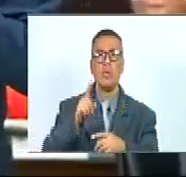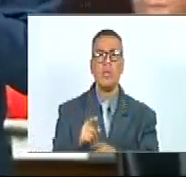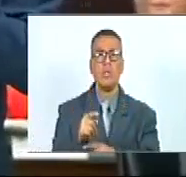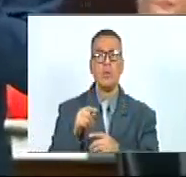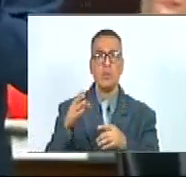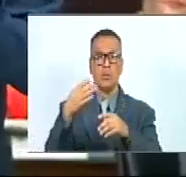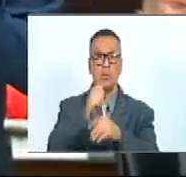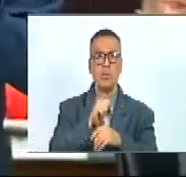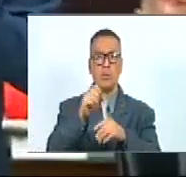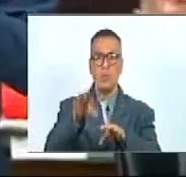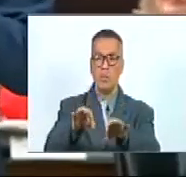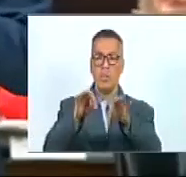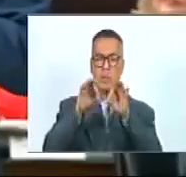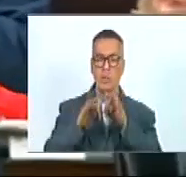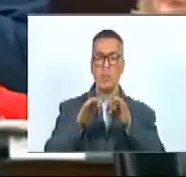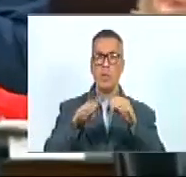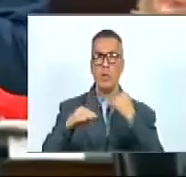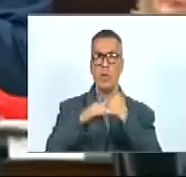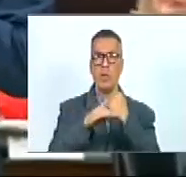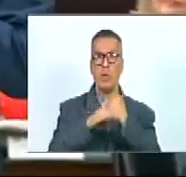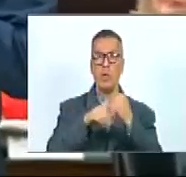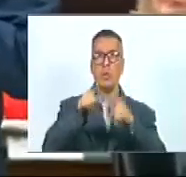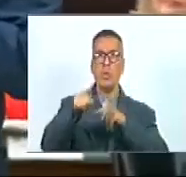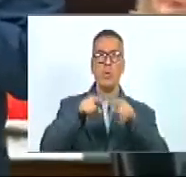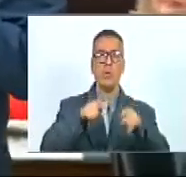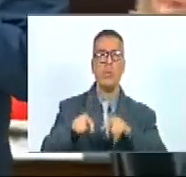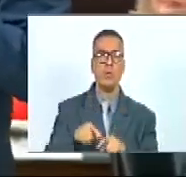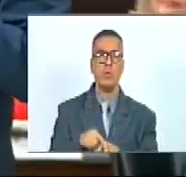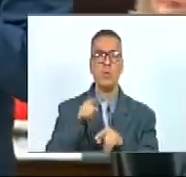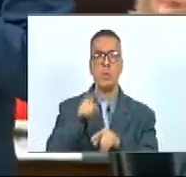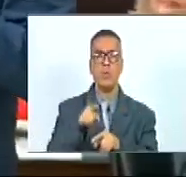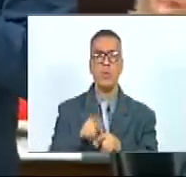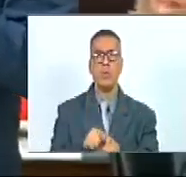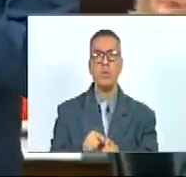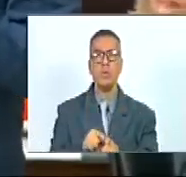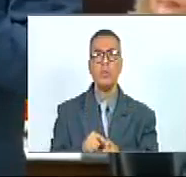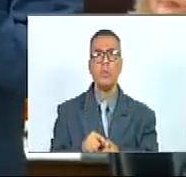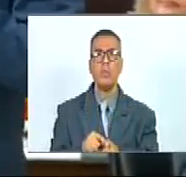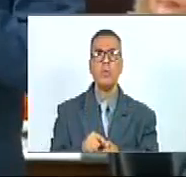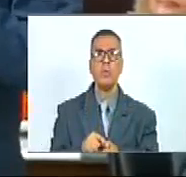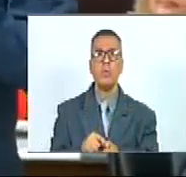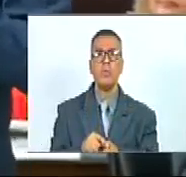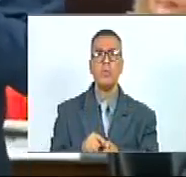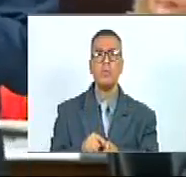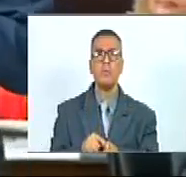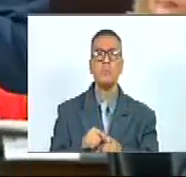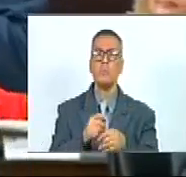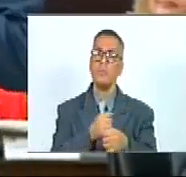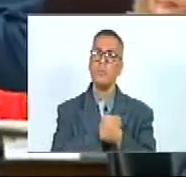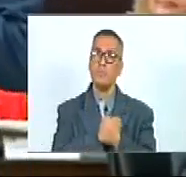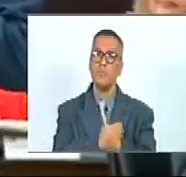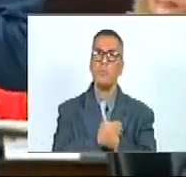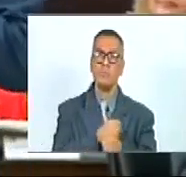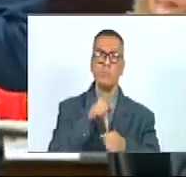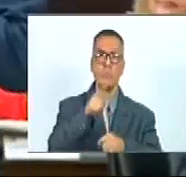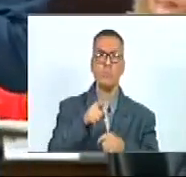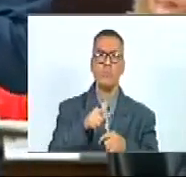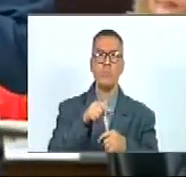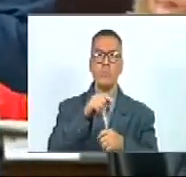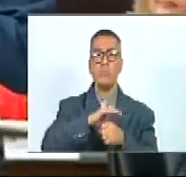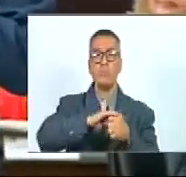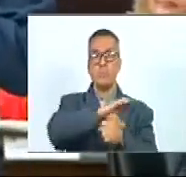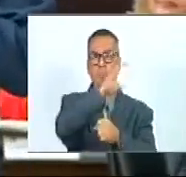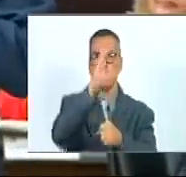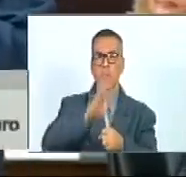tener intereses comunes desde este cálido y amoroso Caribe